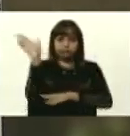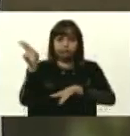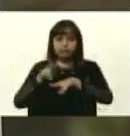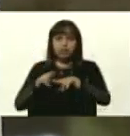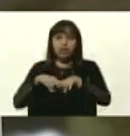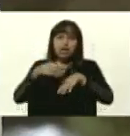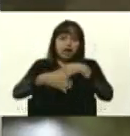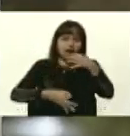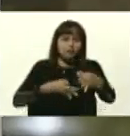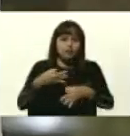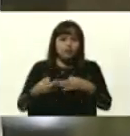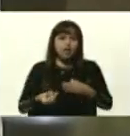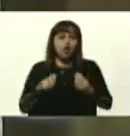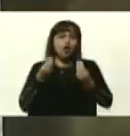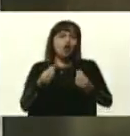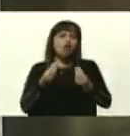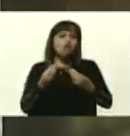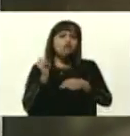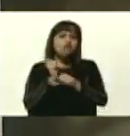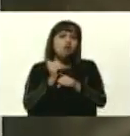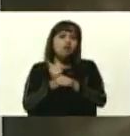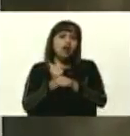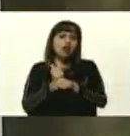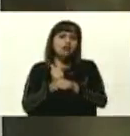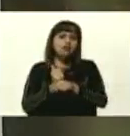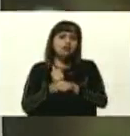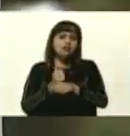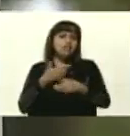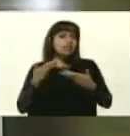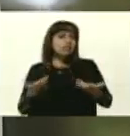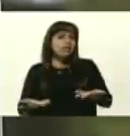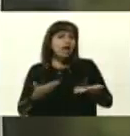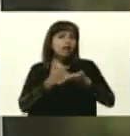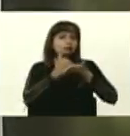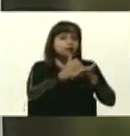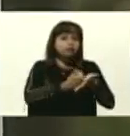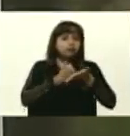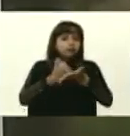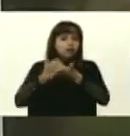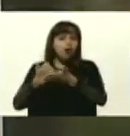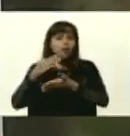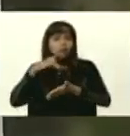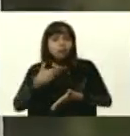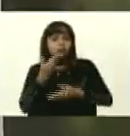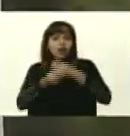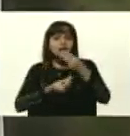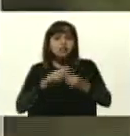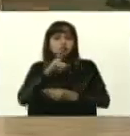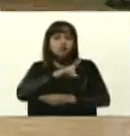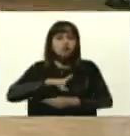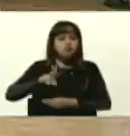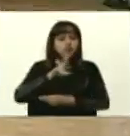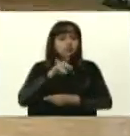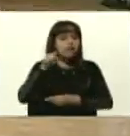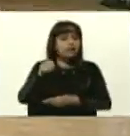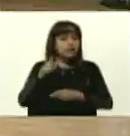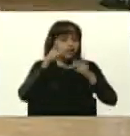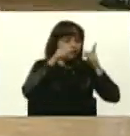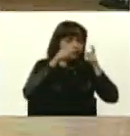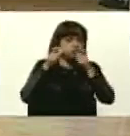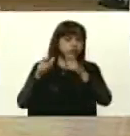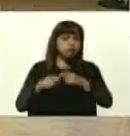que nos detalle las aplicaciones y los sectores en los cuales podemos hacer uso e interpretación de estas imágenes.